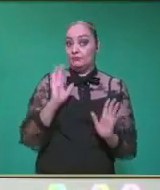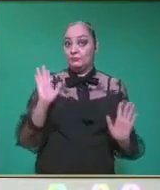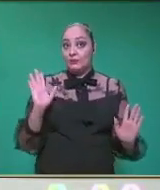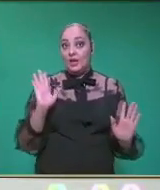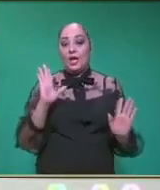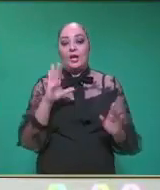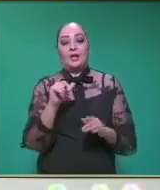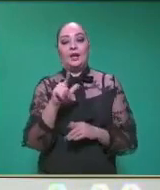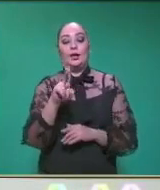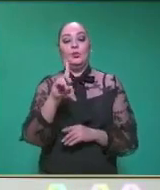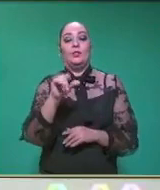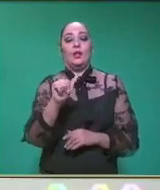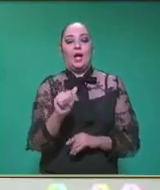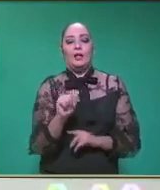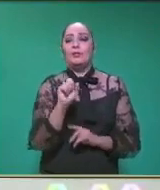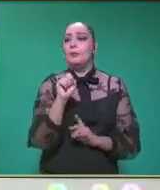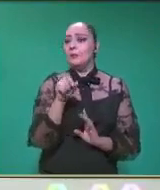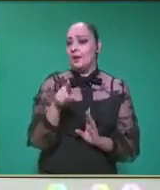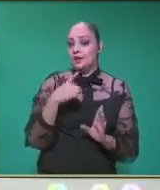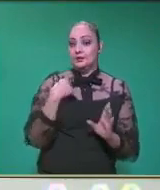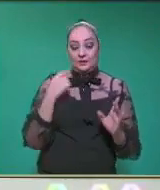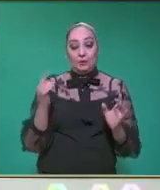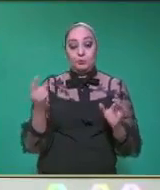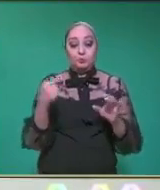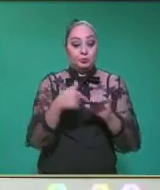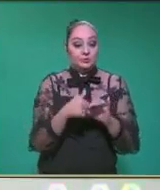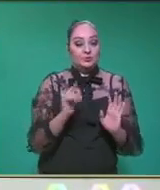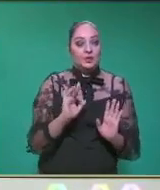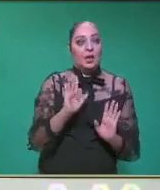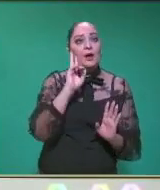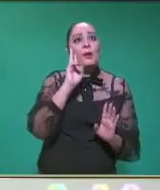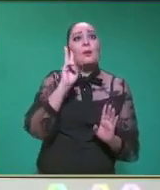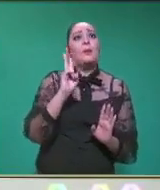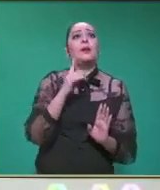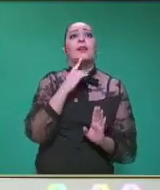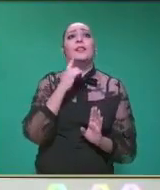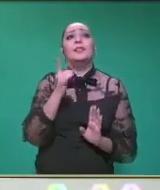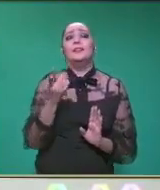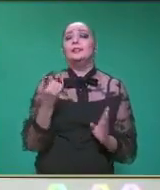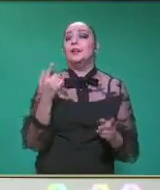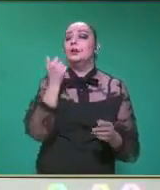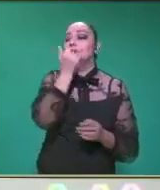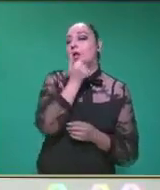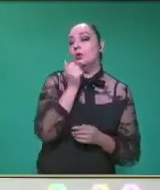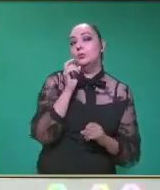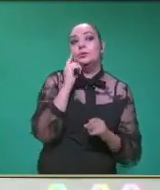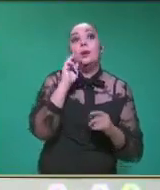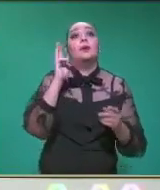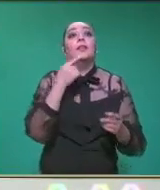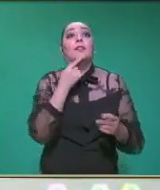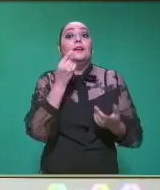Claudia Rosales también. Está conectada. Vamos a ver qué opinan nuestras alumnas.